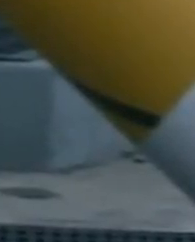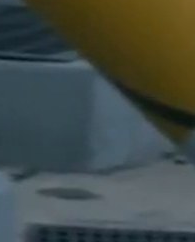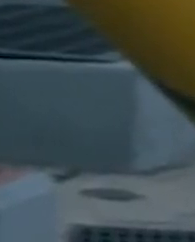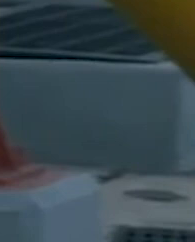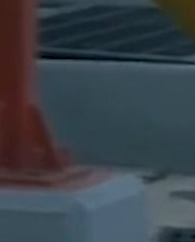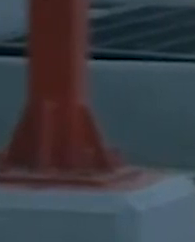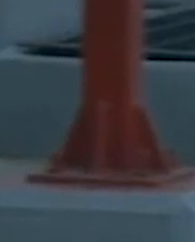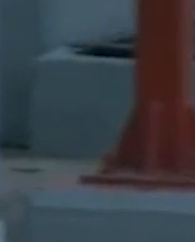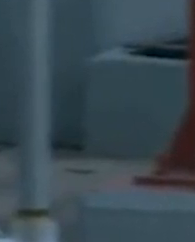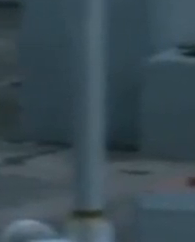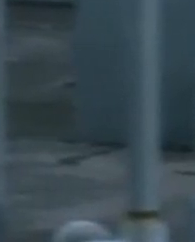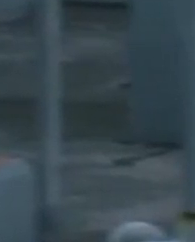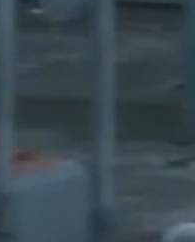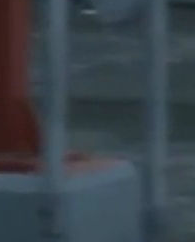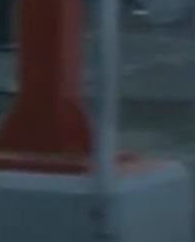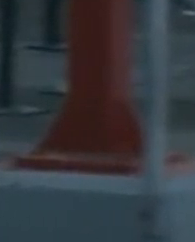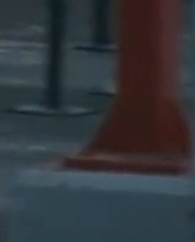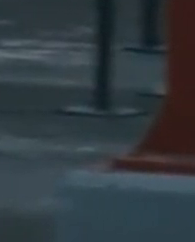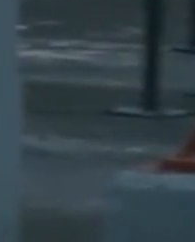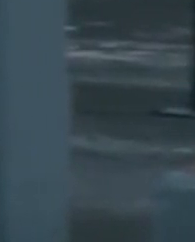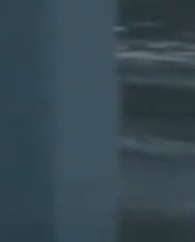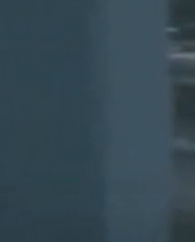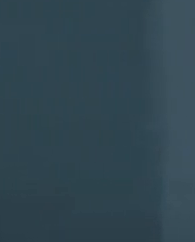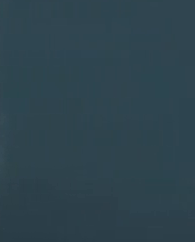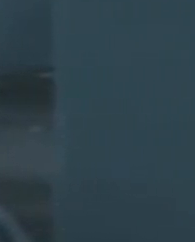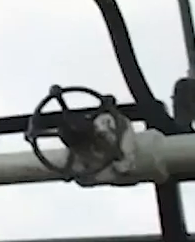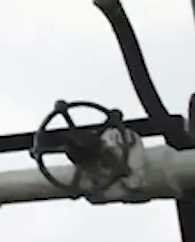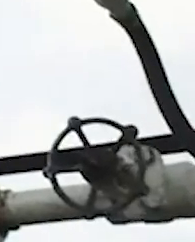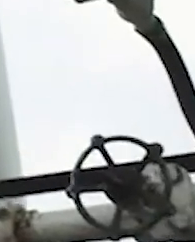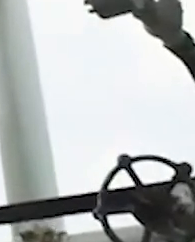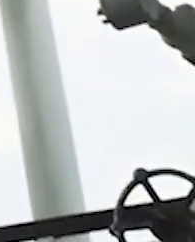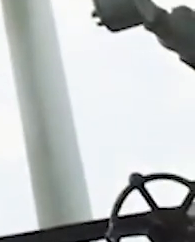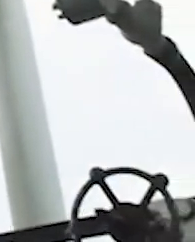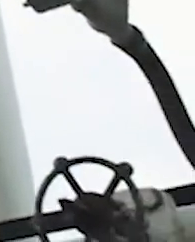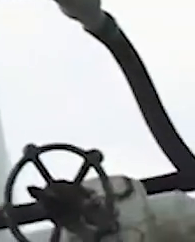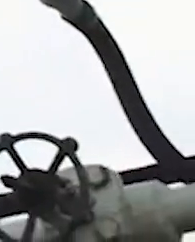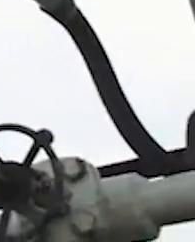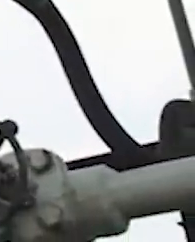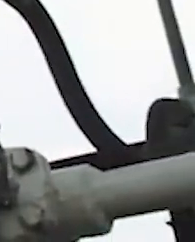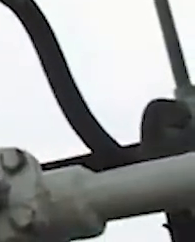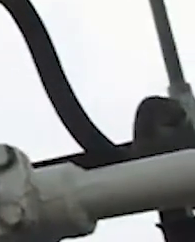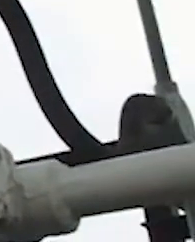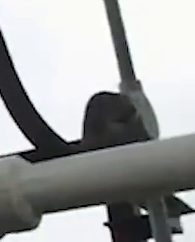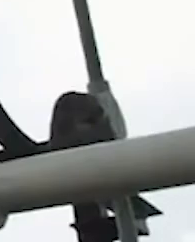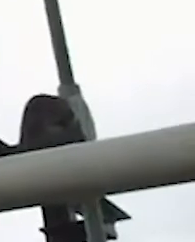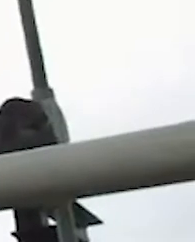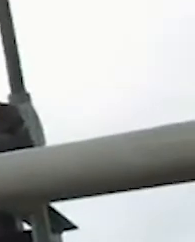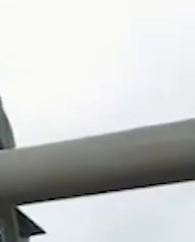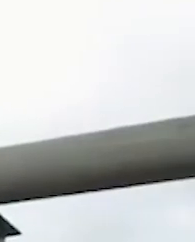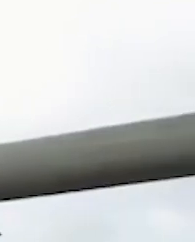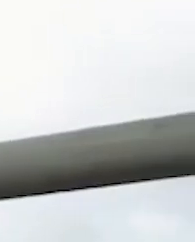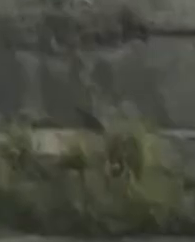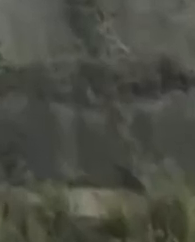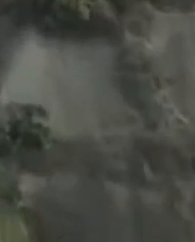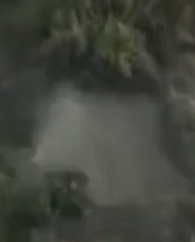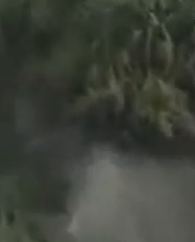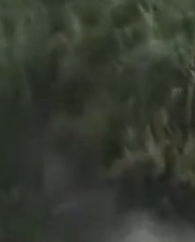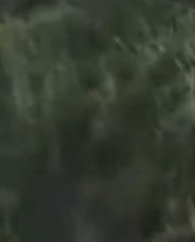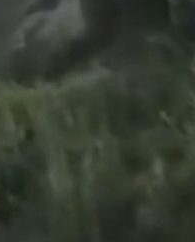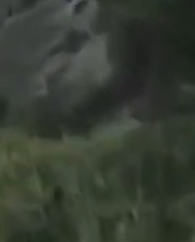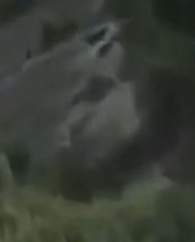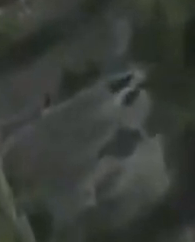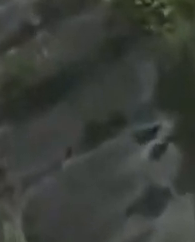Gil y subsecretario Carstens, hubo una reunión y yo era jefe de gobierno. No estuvo Gil, pero sí Carstens.